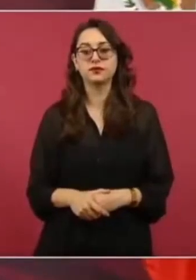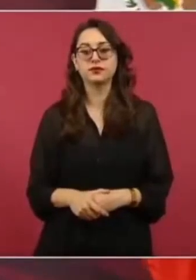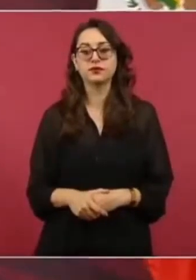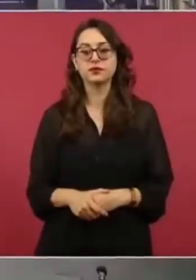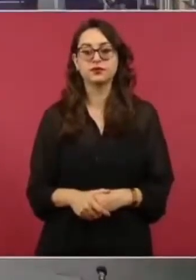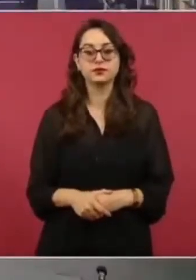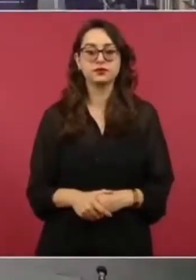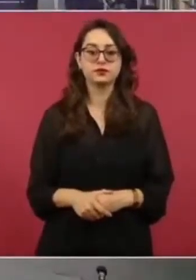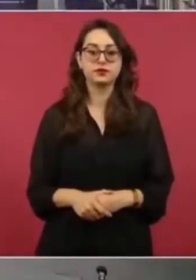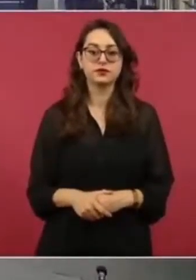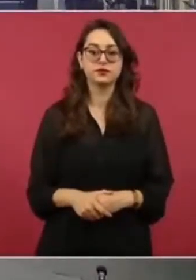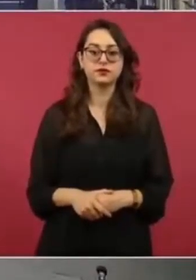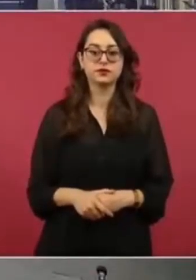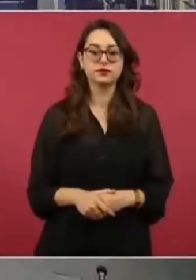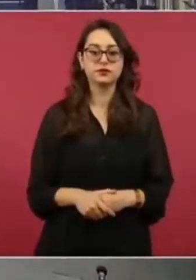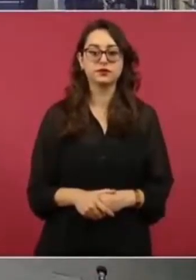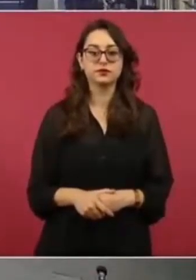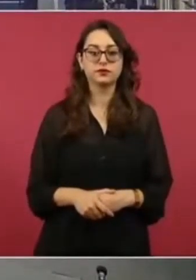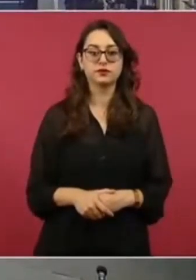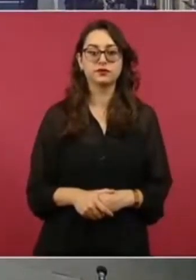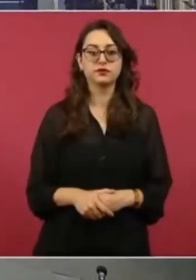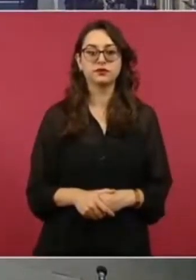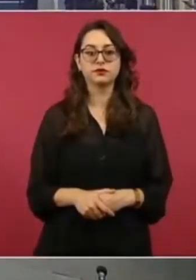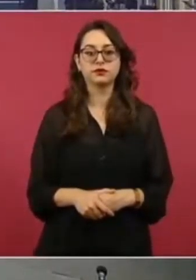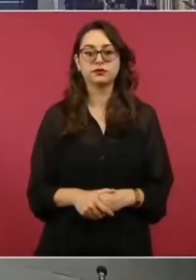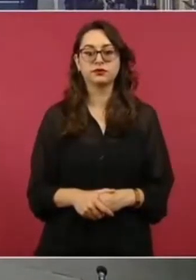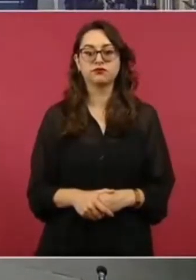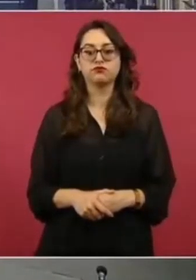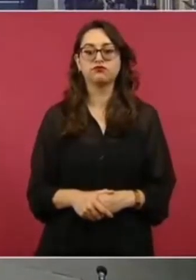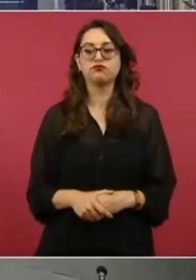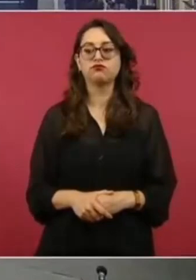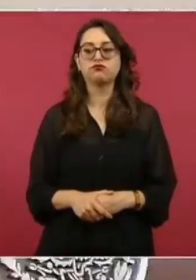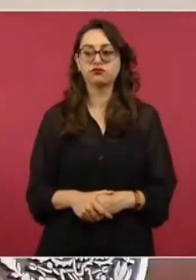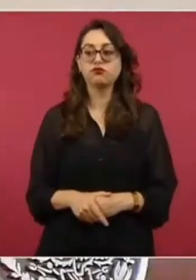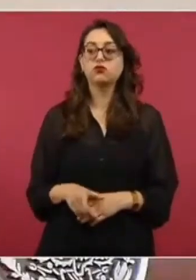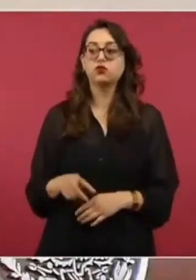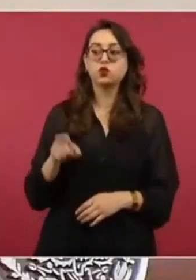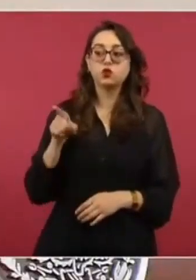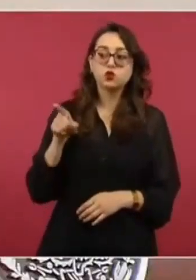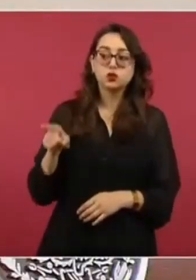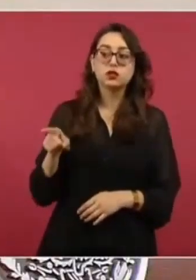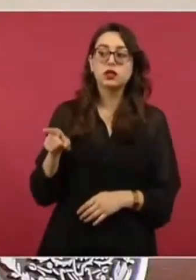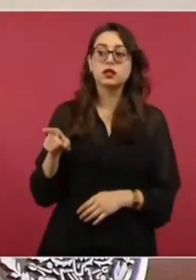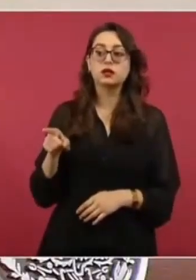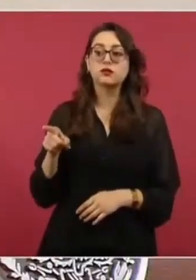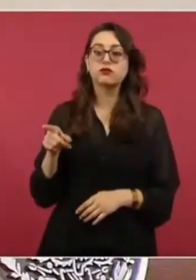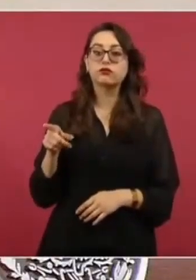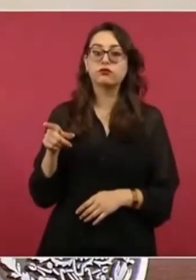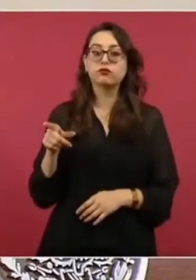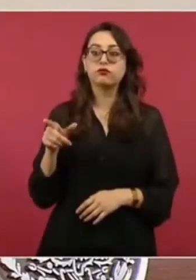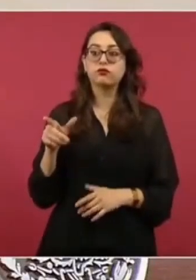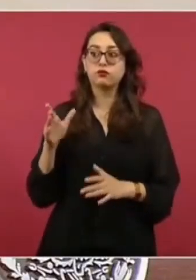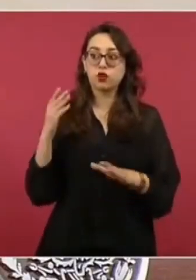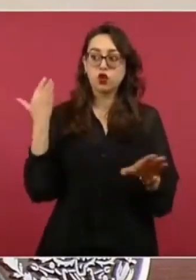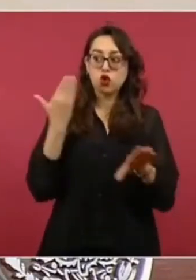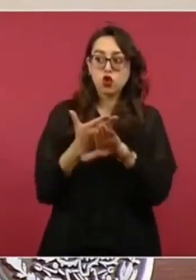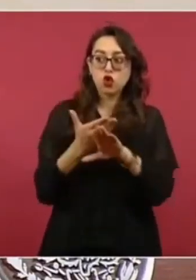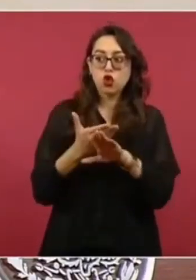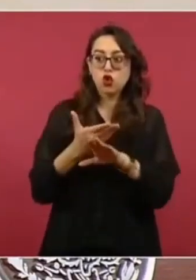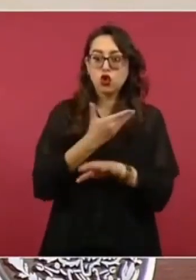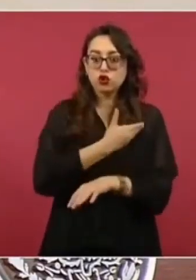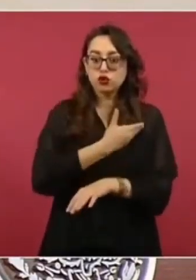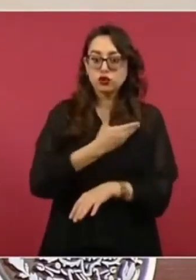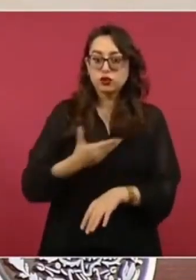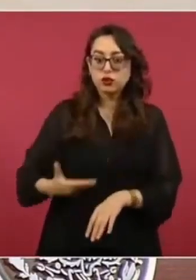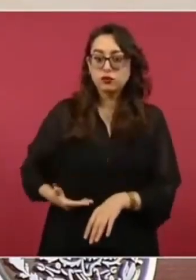Y va a hablar mal el presidente